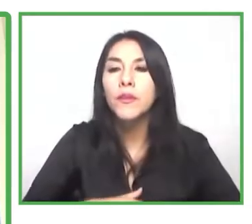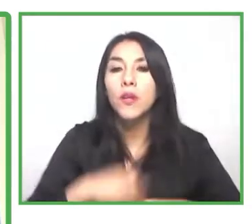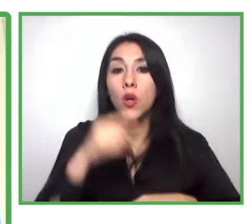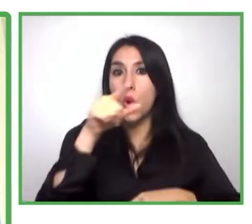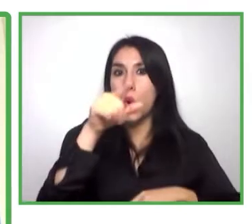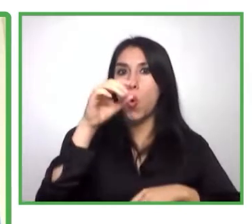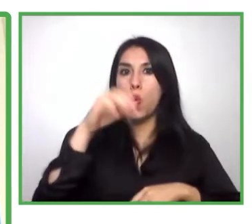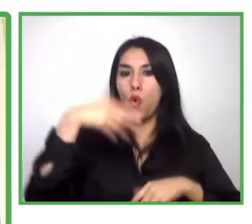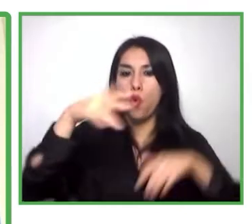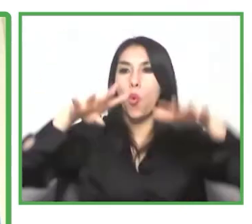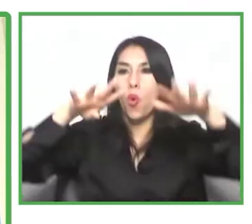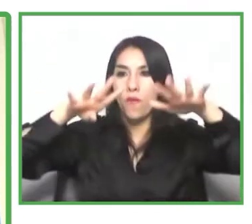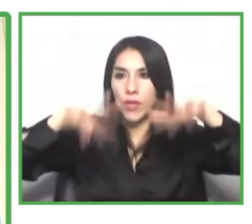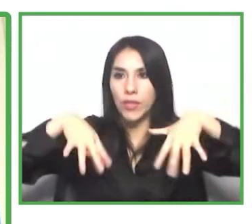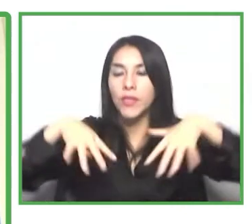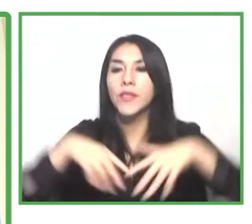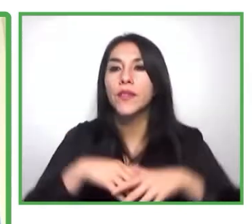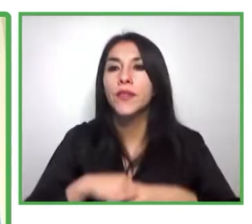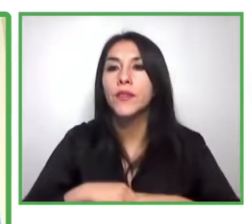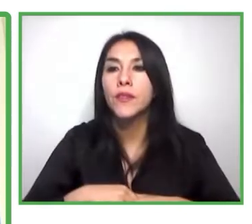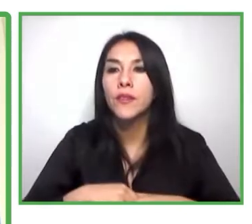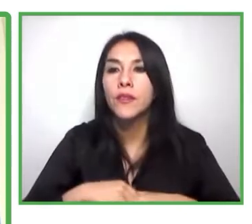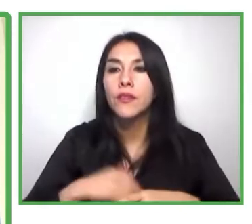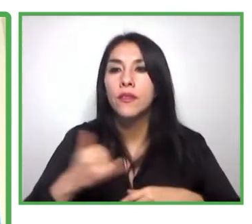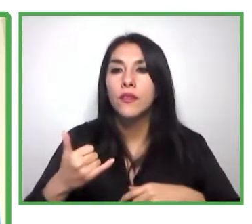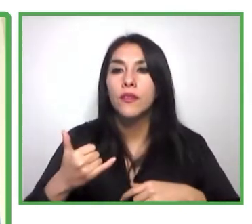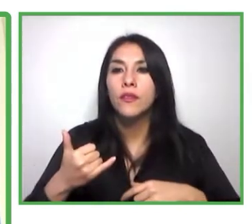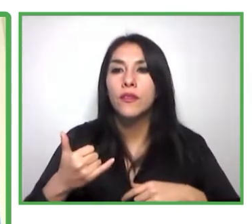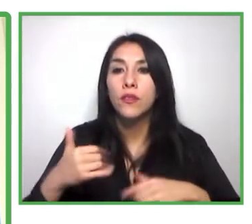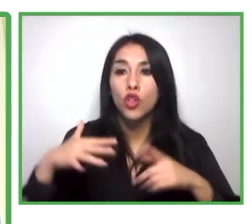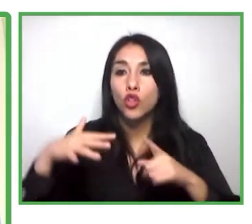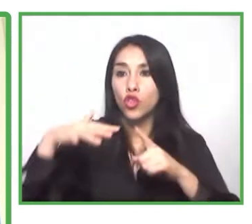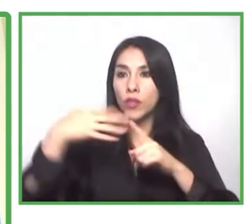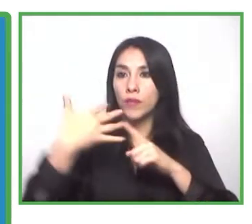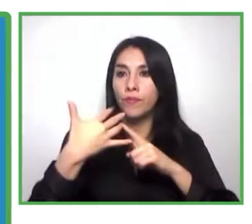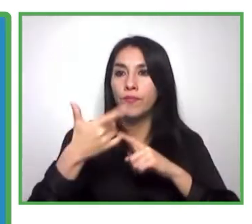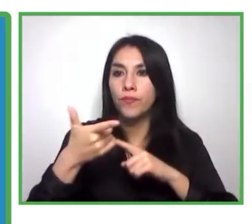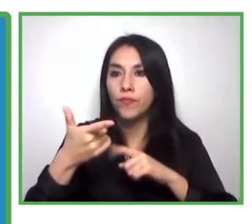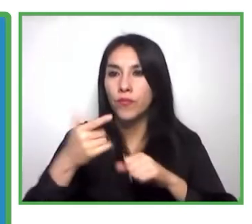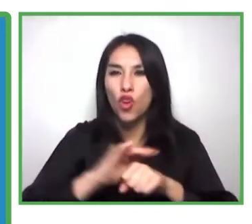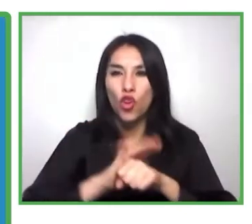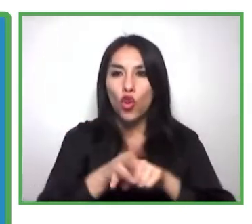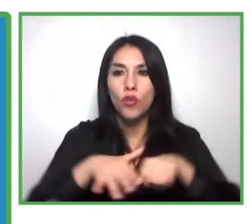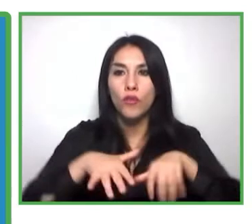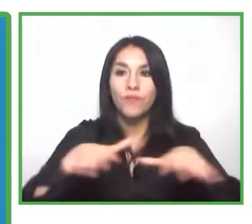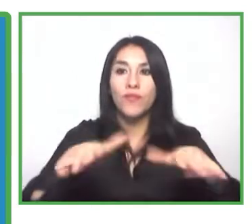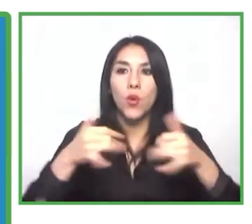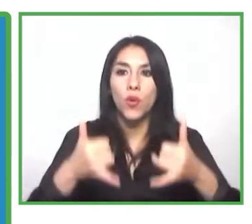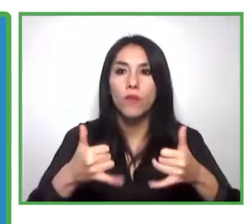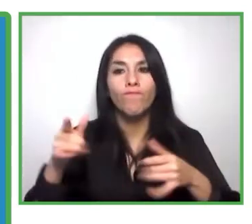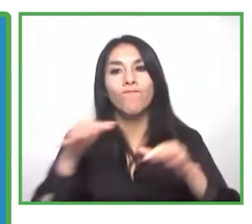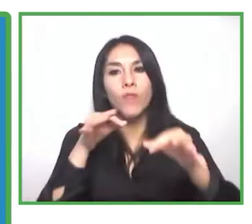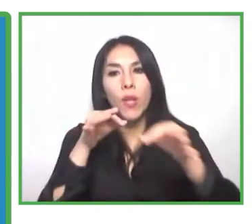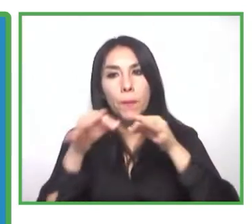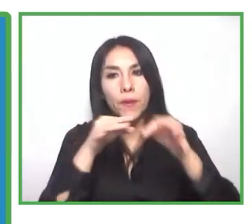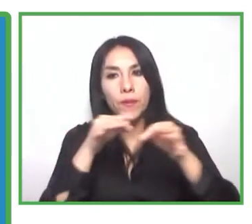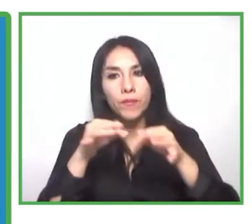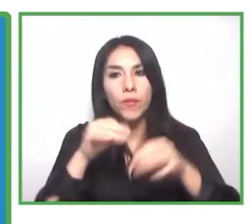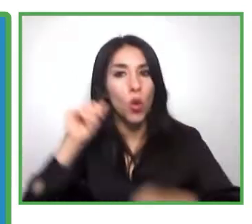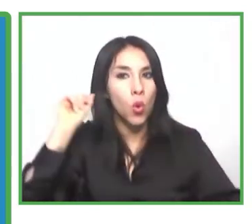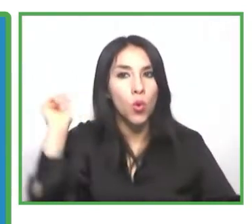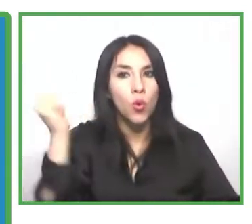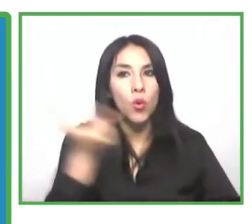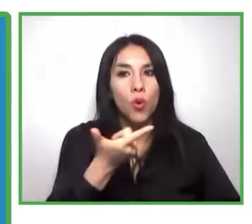adverso post-pandemia. Y bueno, desde ahí, solo decir que todo lo que tenemos en común es que